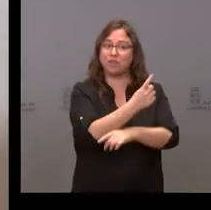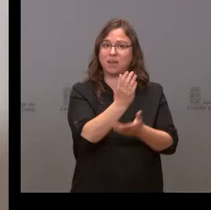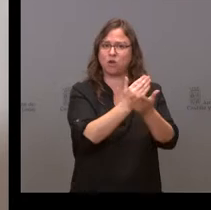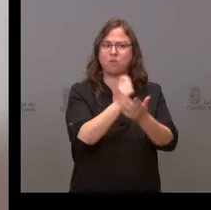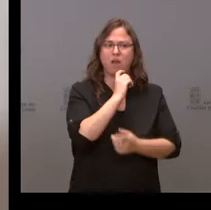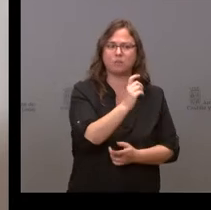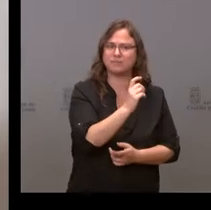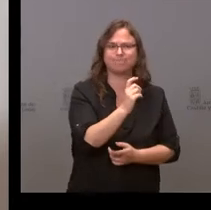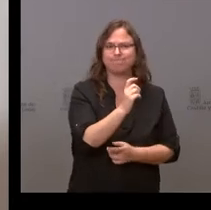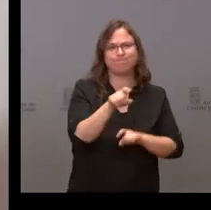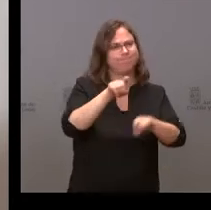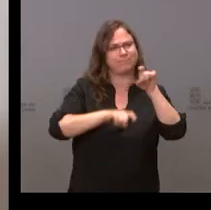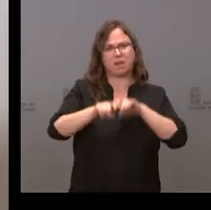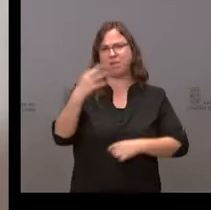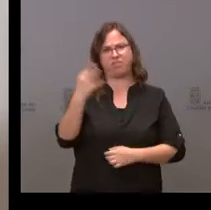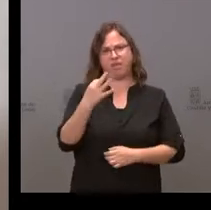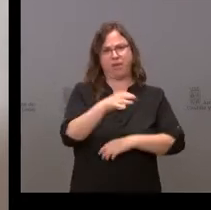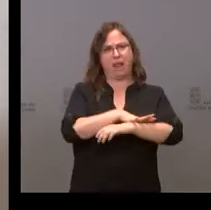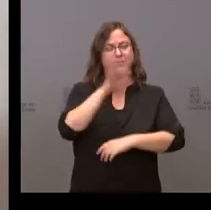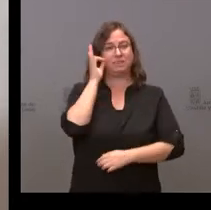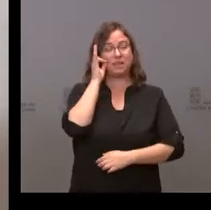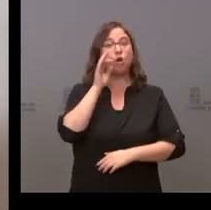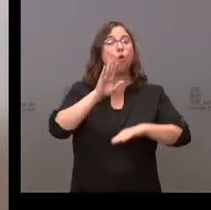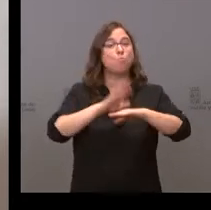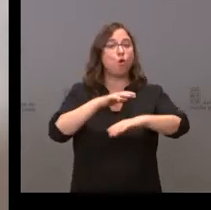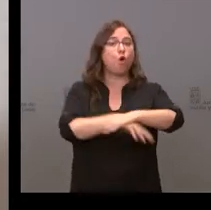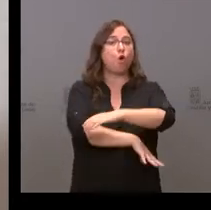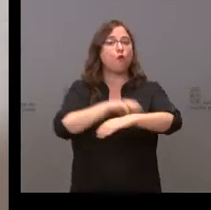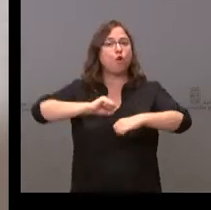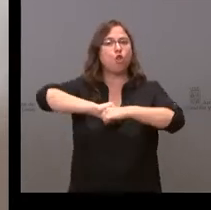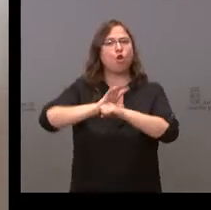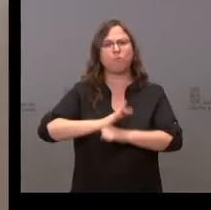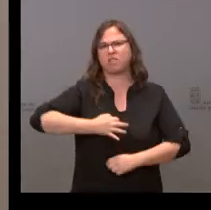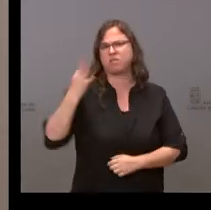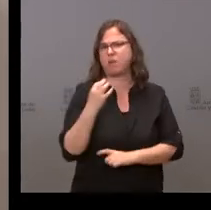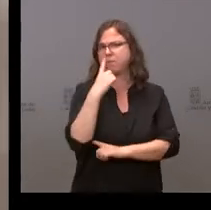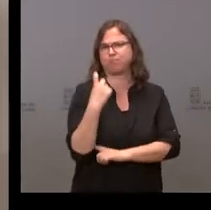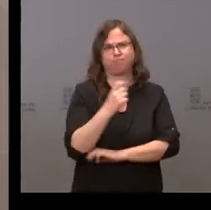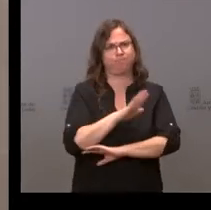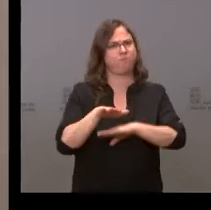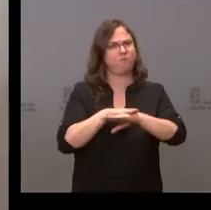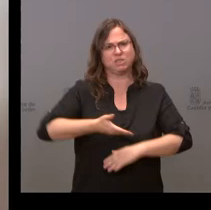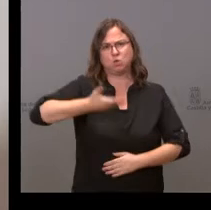Autónomas. El fondo COVID es imprescindible. En segundo lugar,